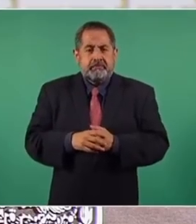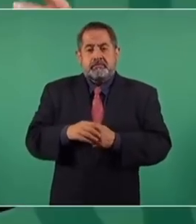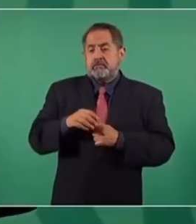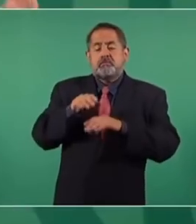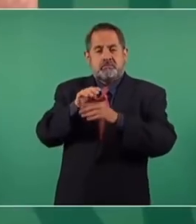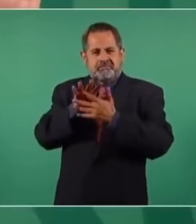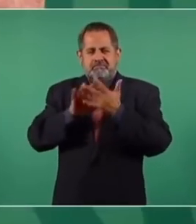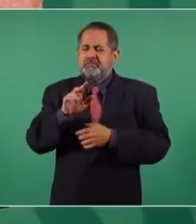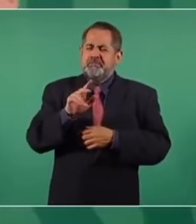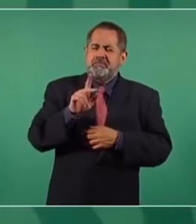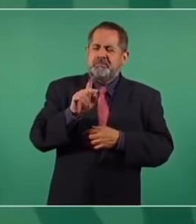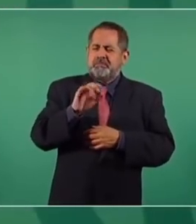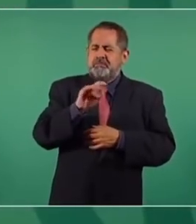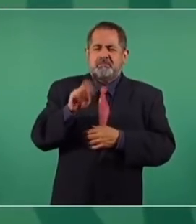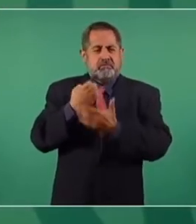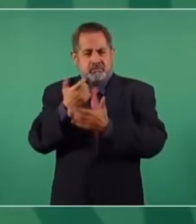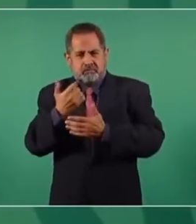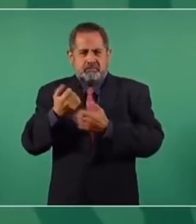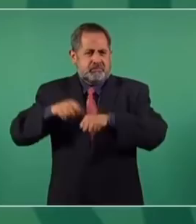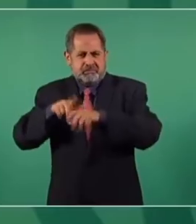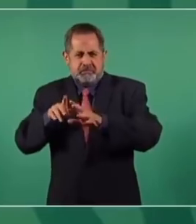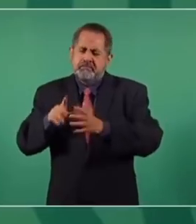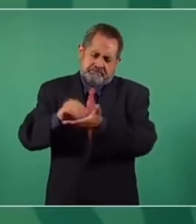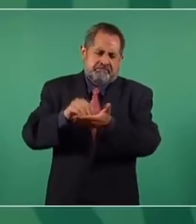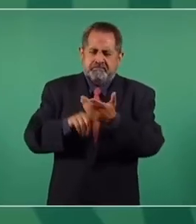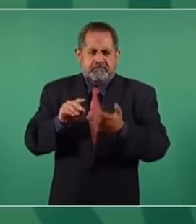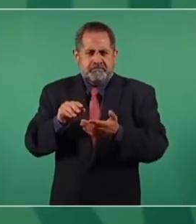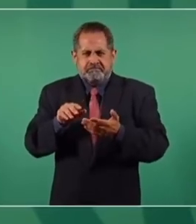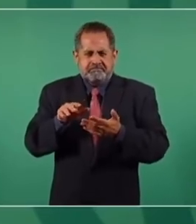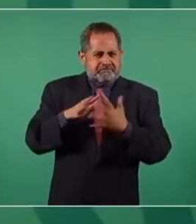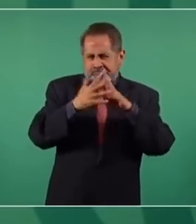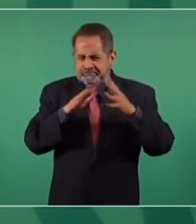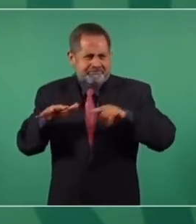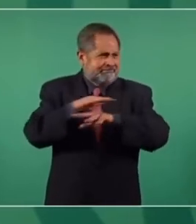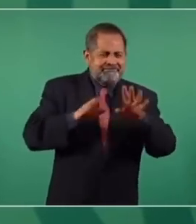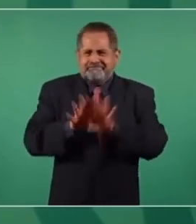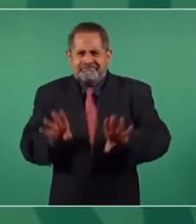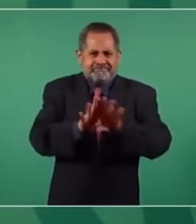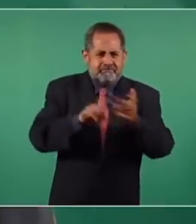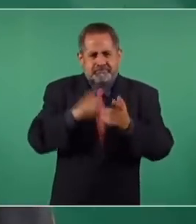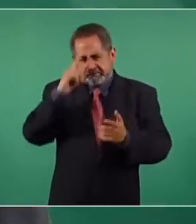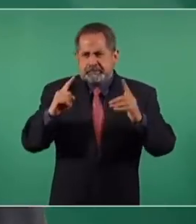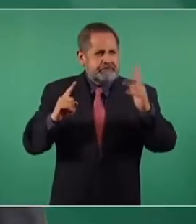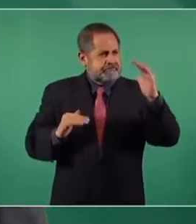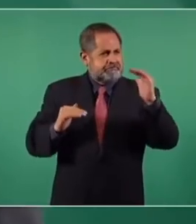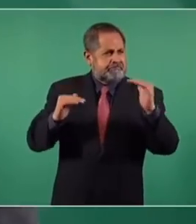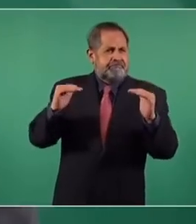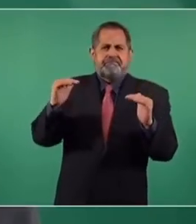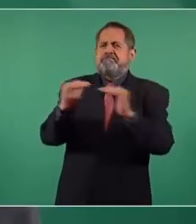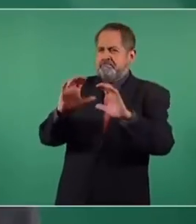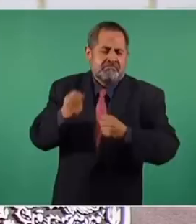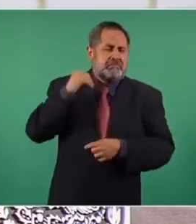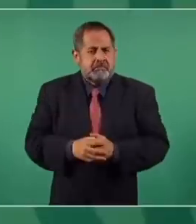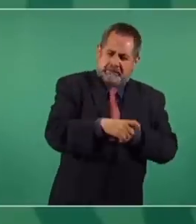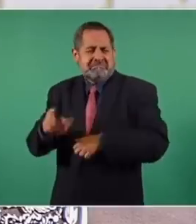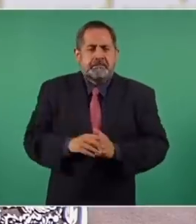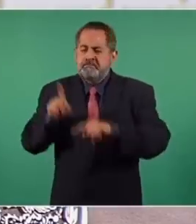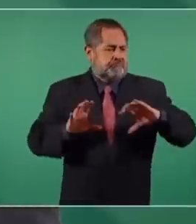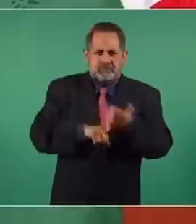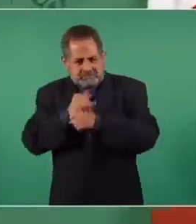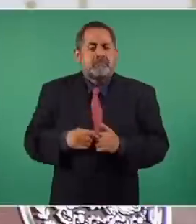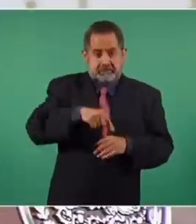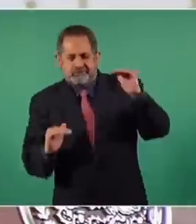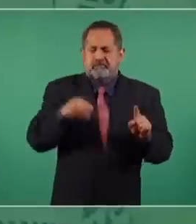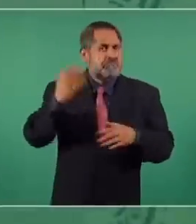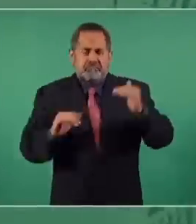económica y social, esa sí existe. Y estamos buscando que cada vez sea menor. Les voy